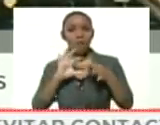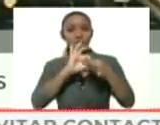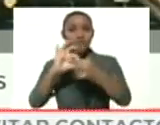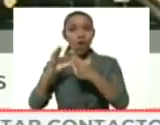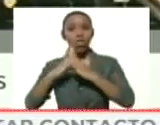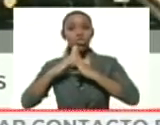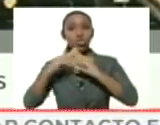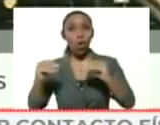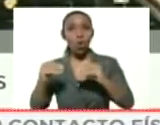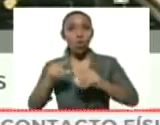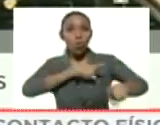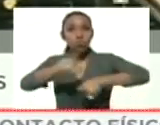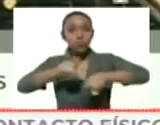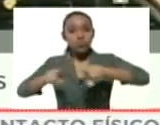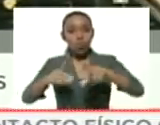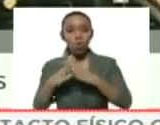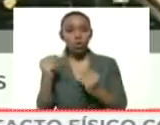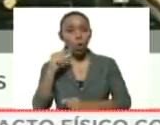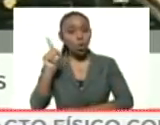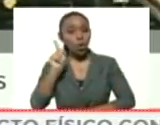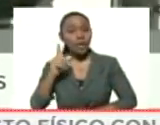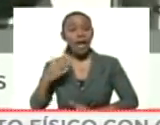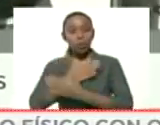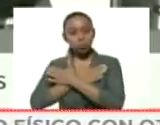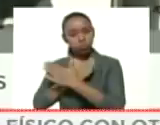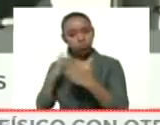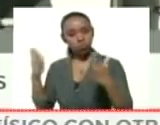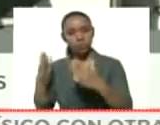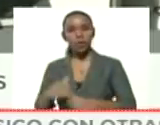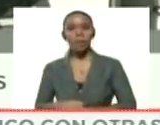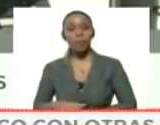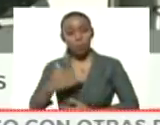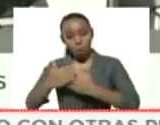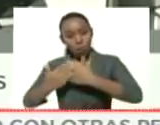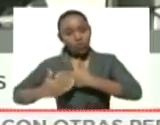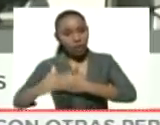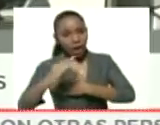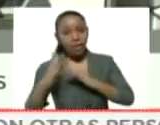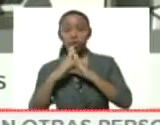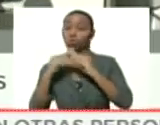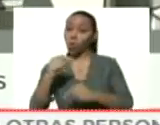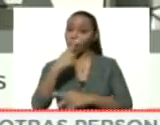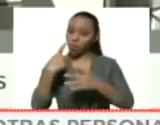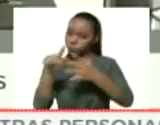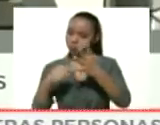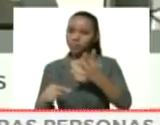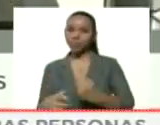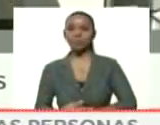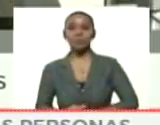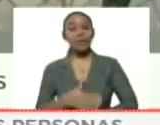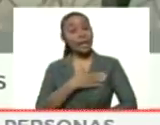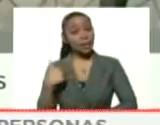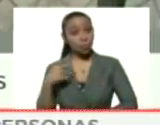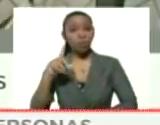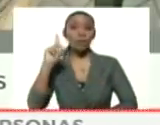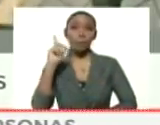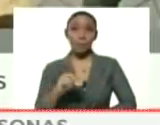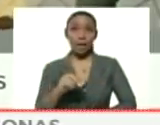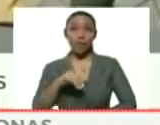todos, coordinar entre todos y la solidaridad por delante de todas las cosas. Queríamos también